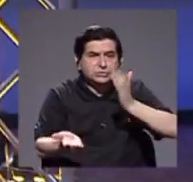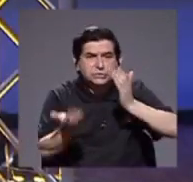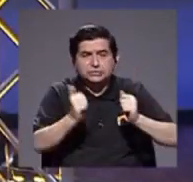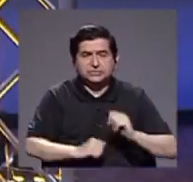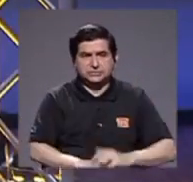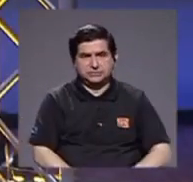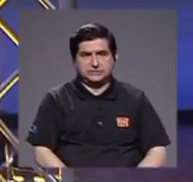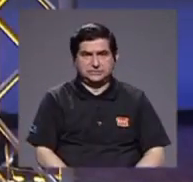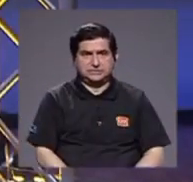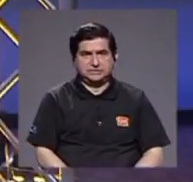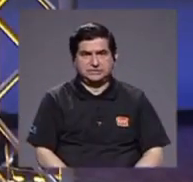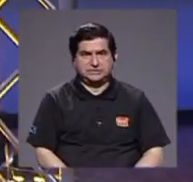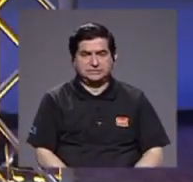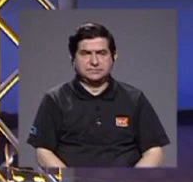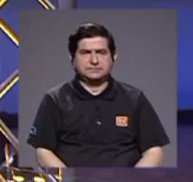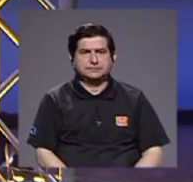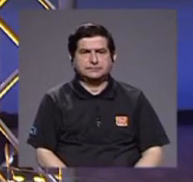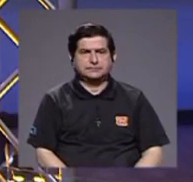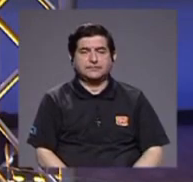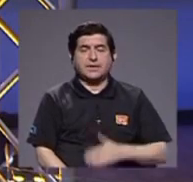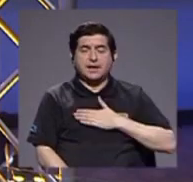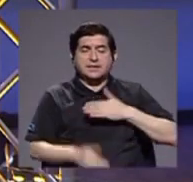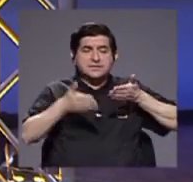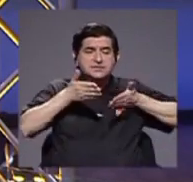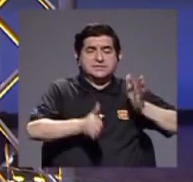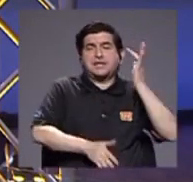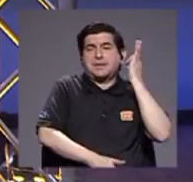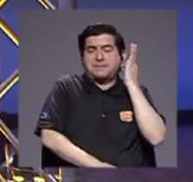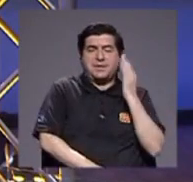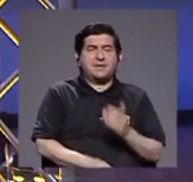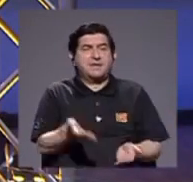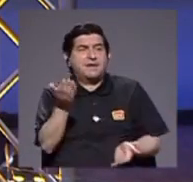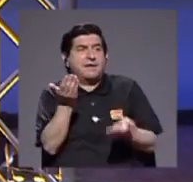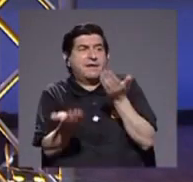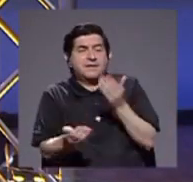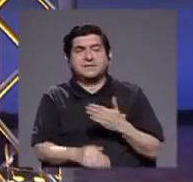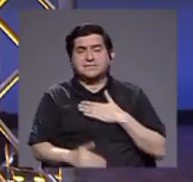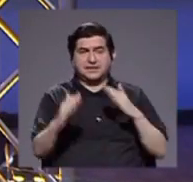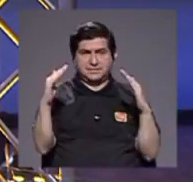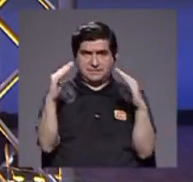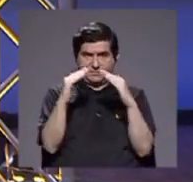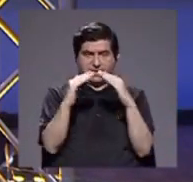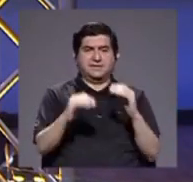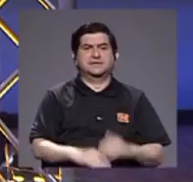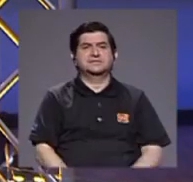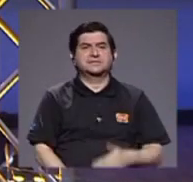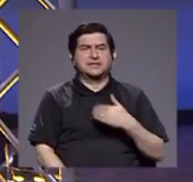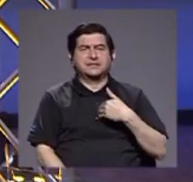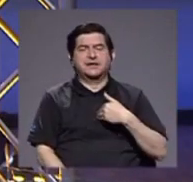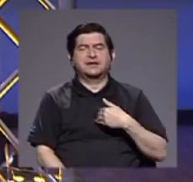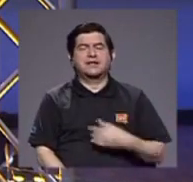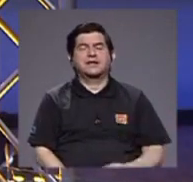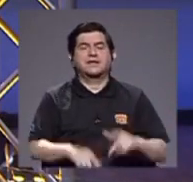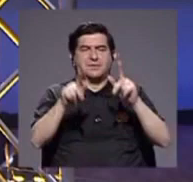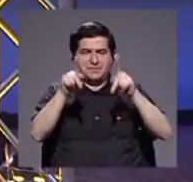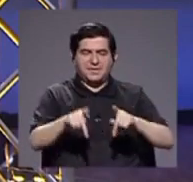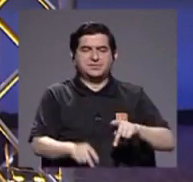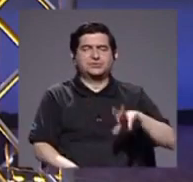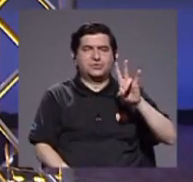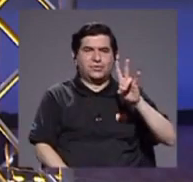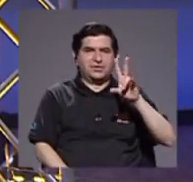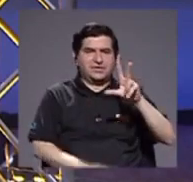porque si mi hija estuviera en mi casa, habría un anciano de 73